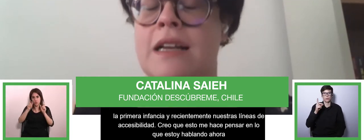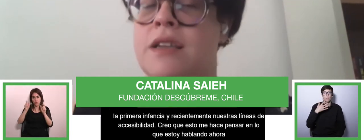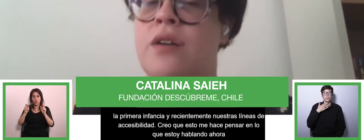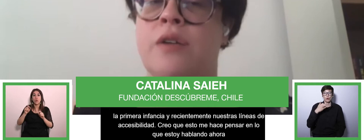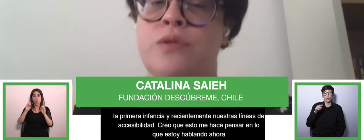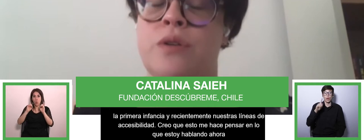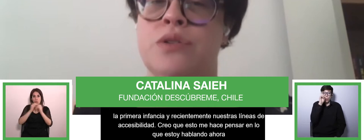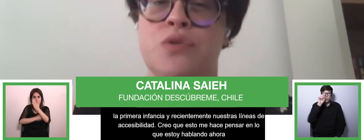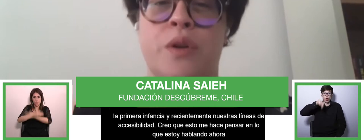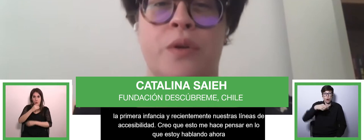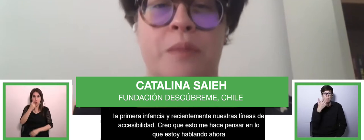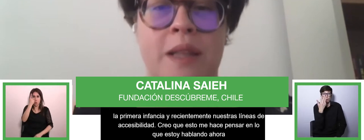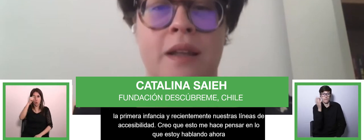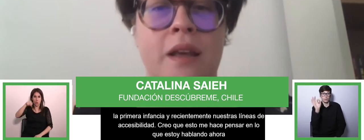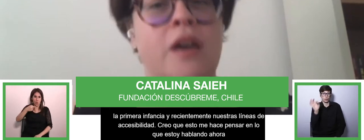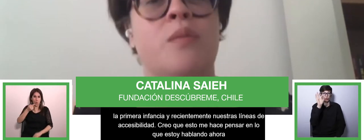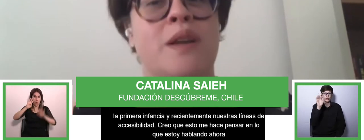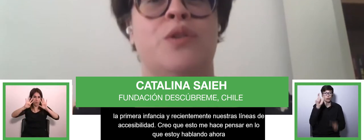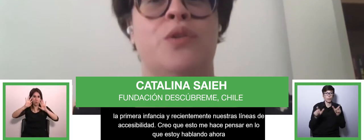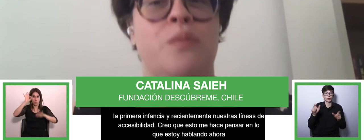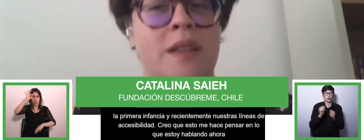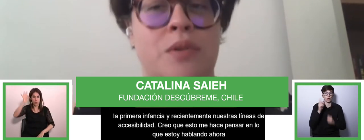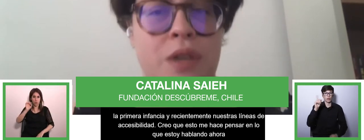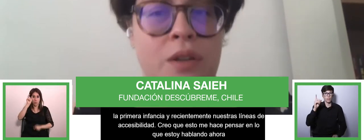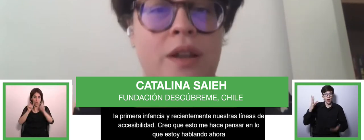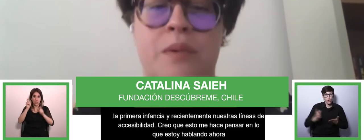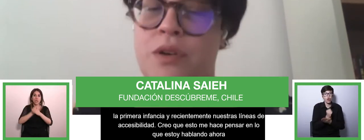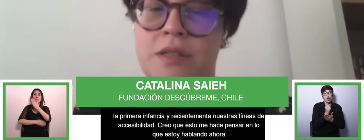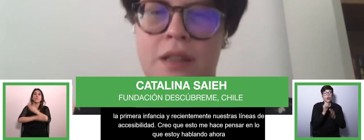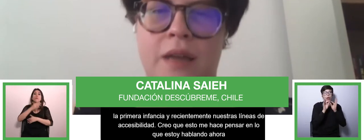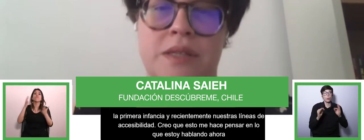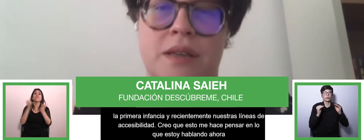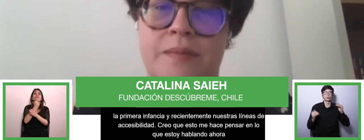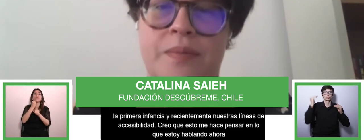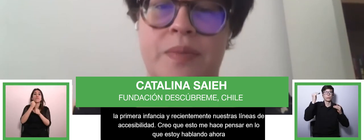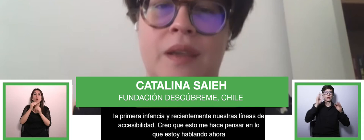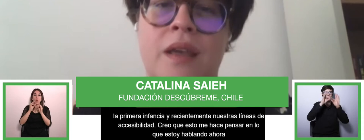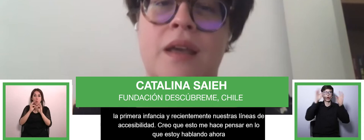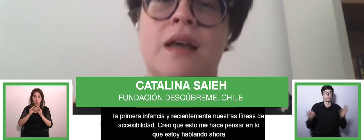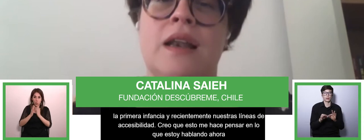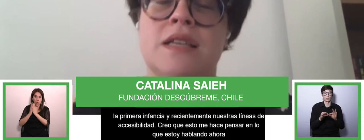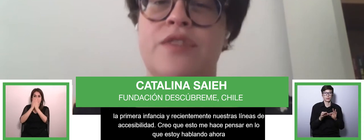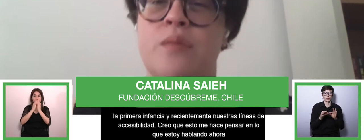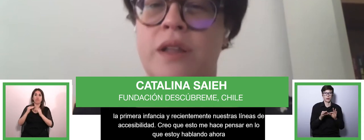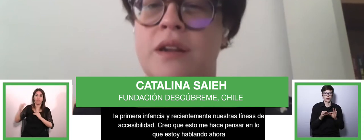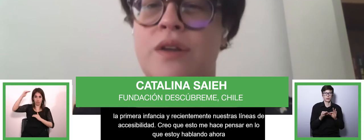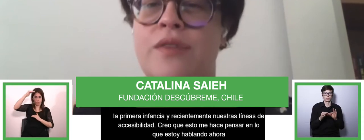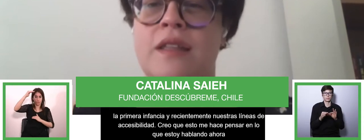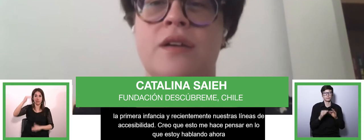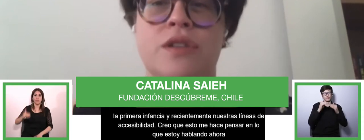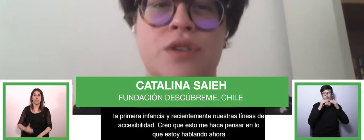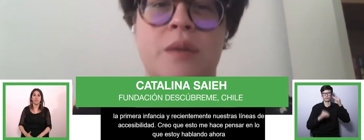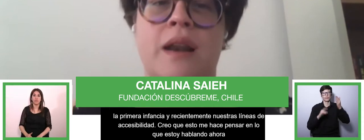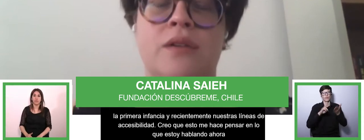discapacidad han alcanzado la educación superior completa, en comparación con un 20% de las personas sin discapacidad. Las cifras